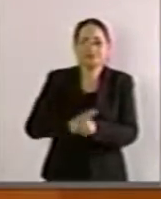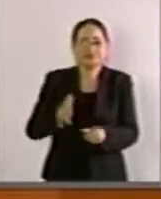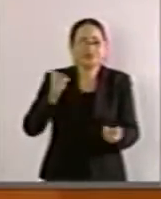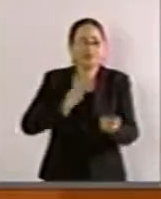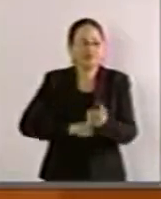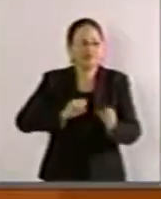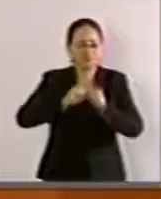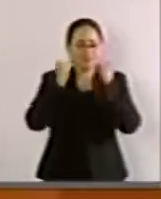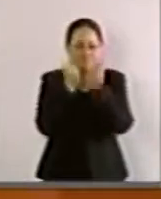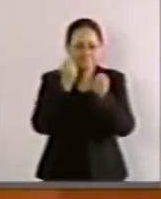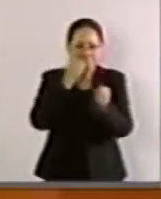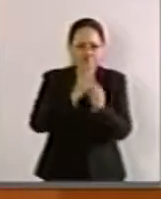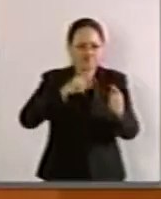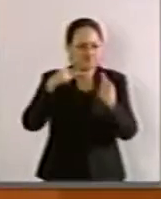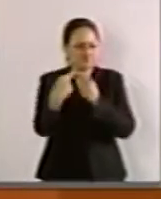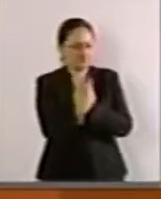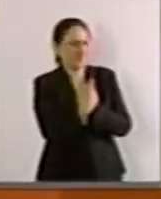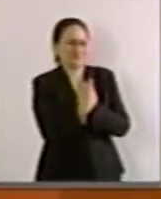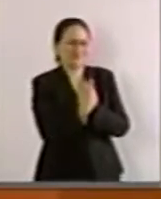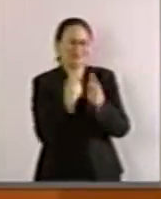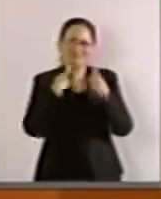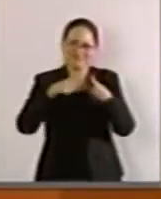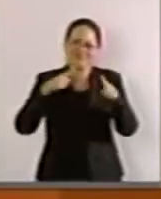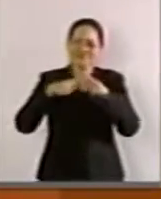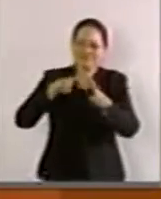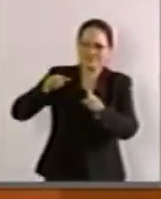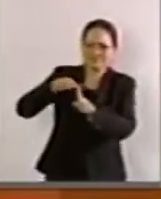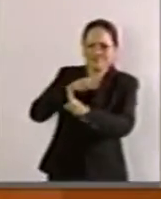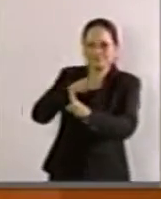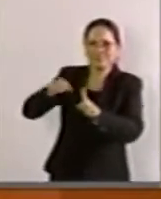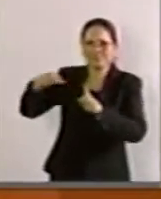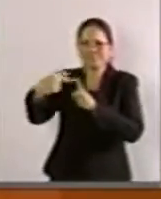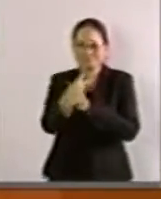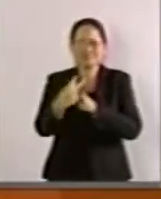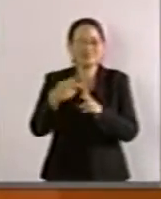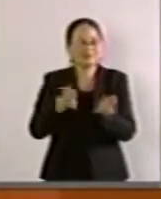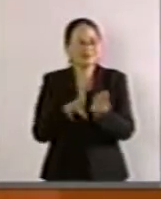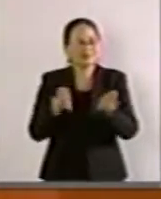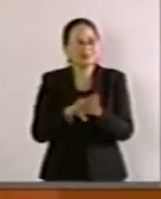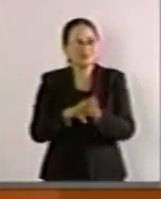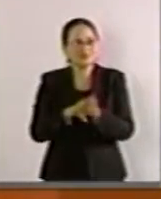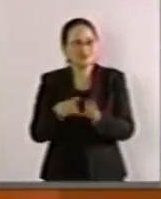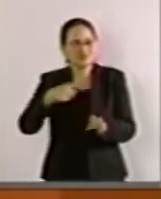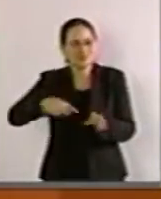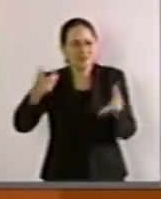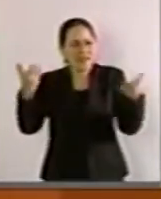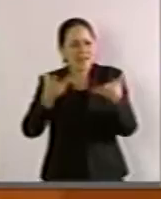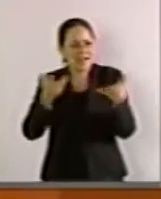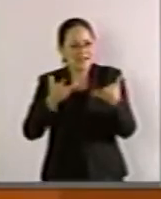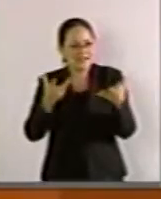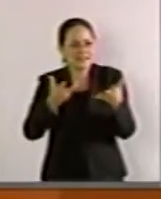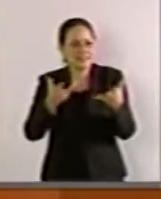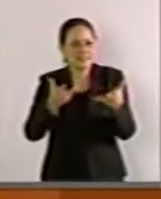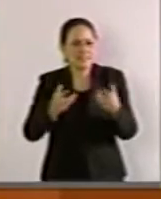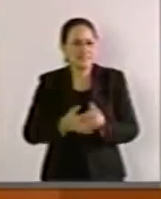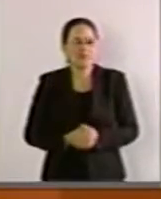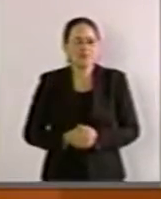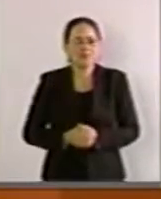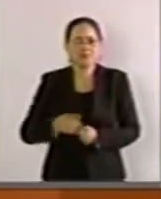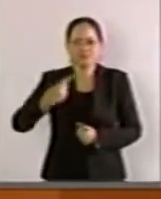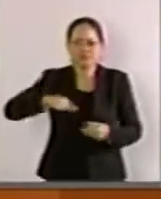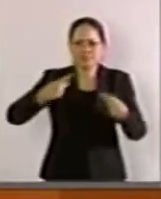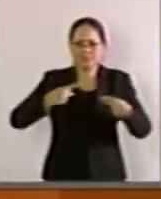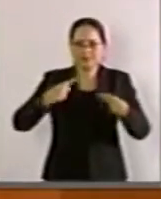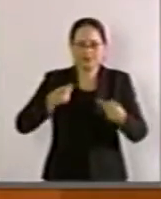de la forma de ver las cosas y de la forma como actúan las